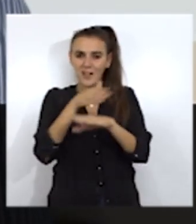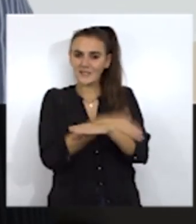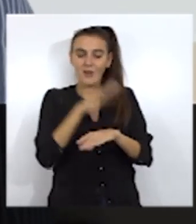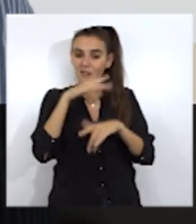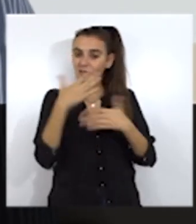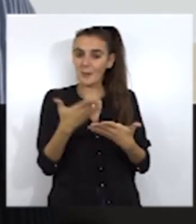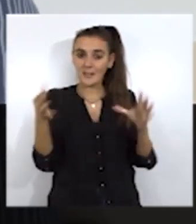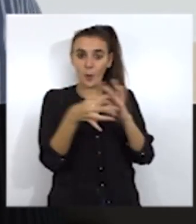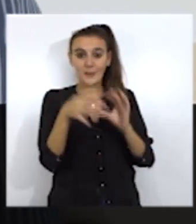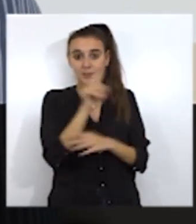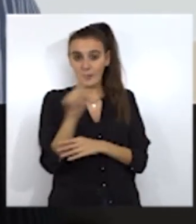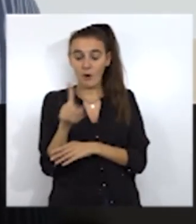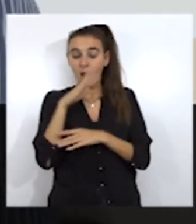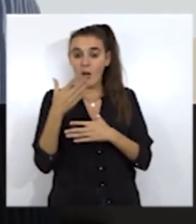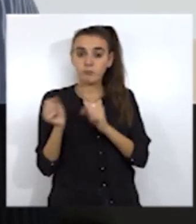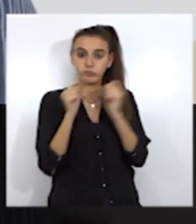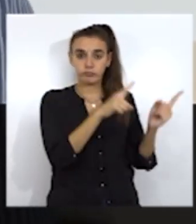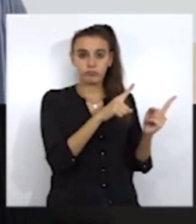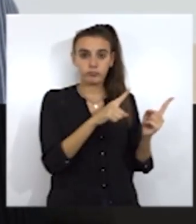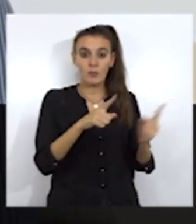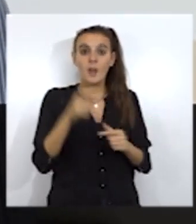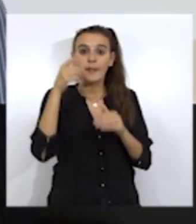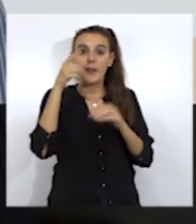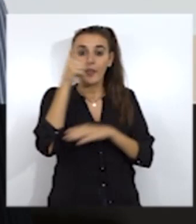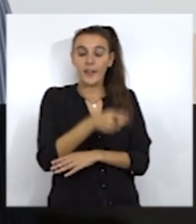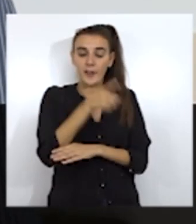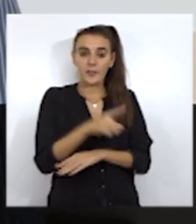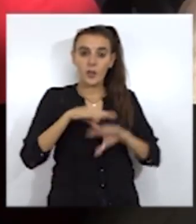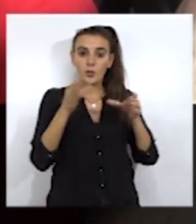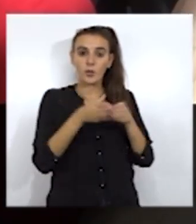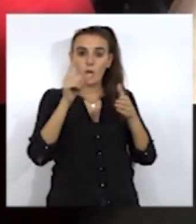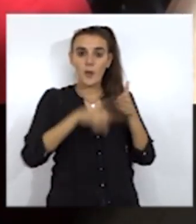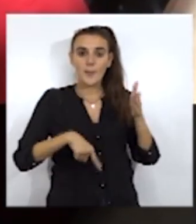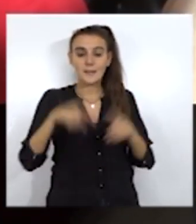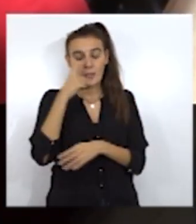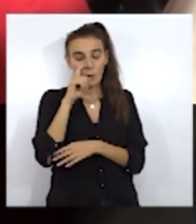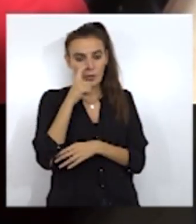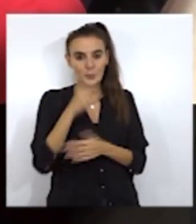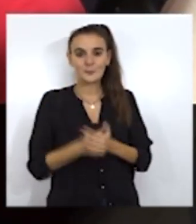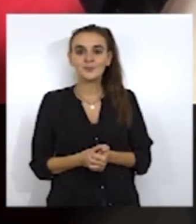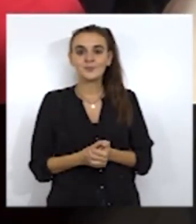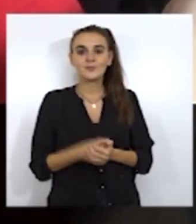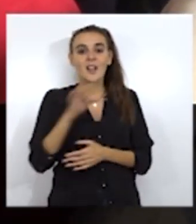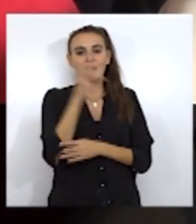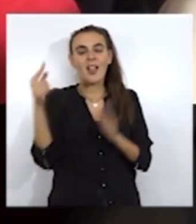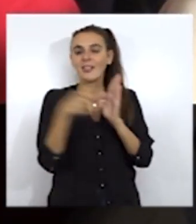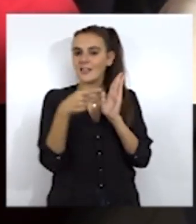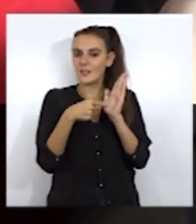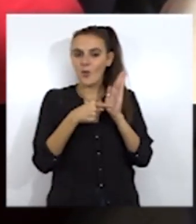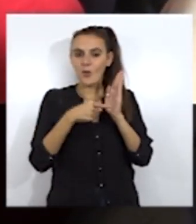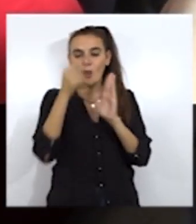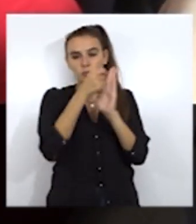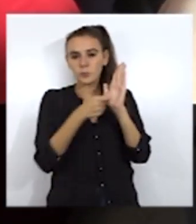incompatible. Esto se nos traslada por parte de la dirección del centro a finales del mes de junio. Y ha detallado los pasos que se